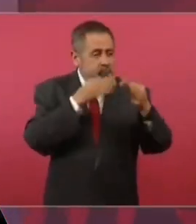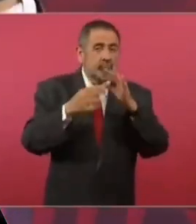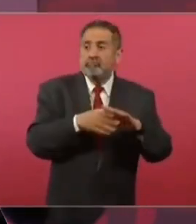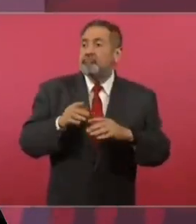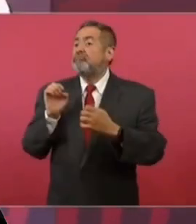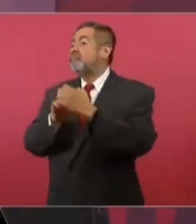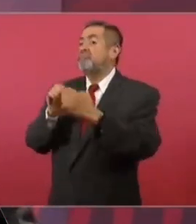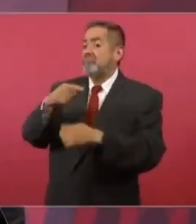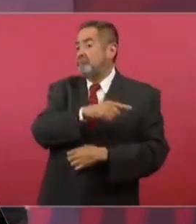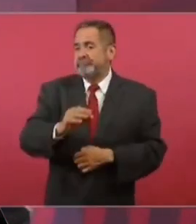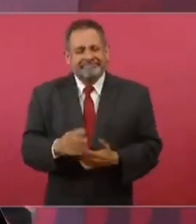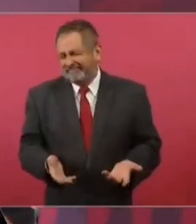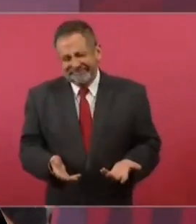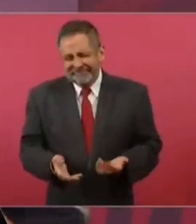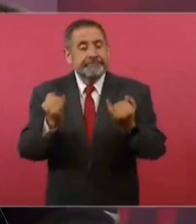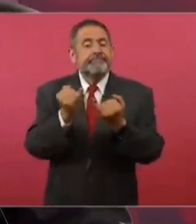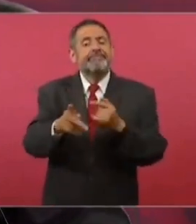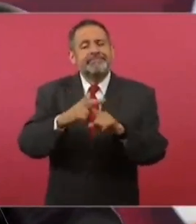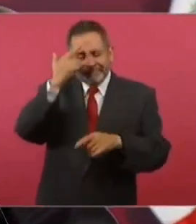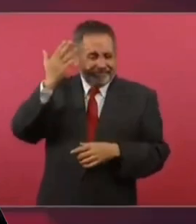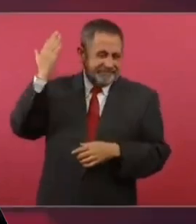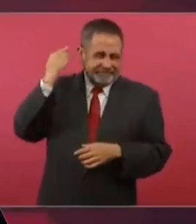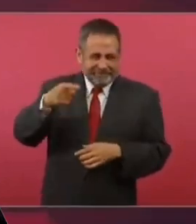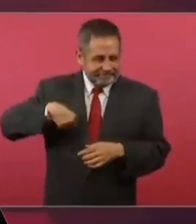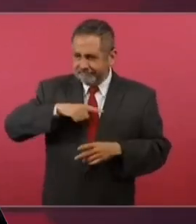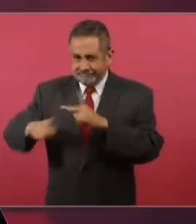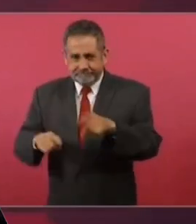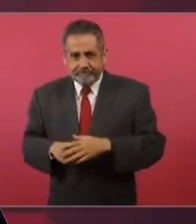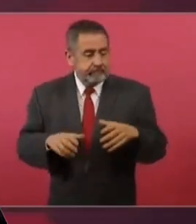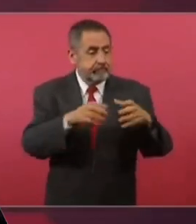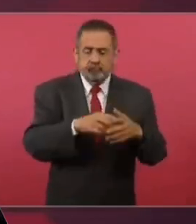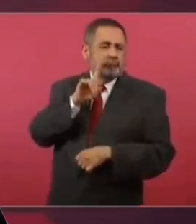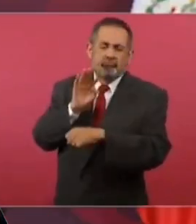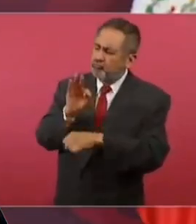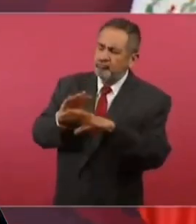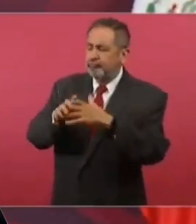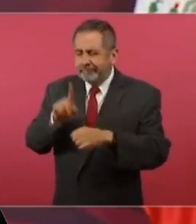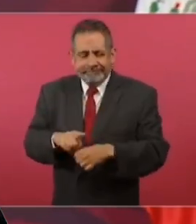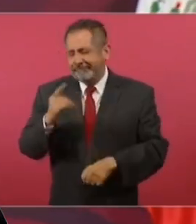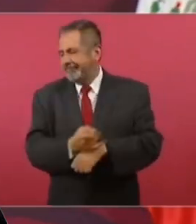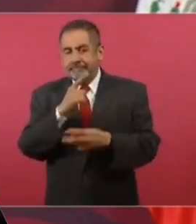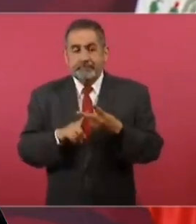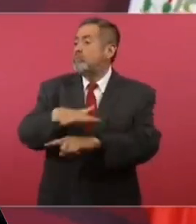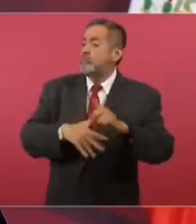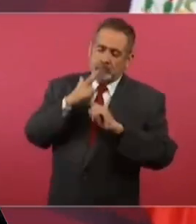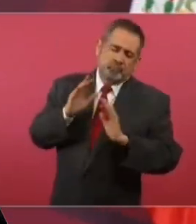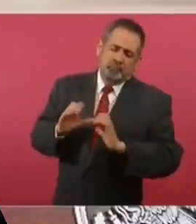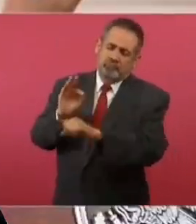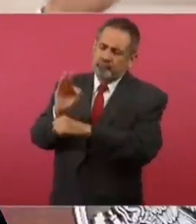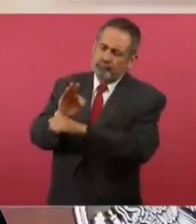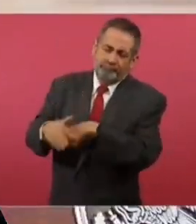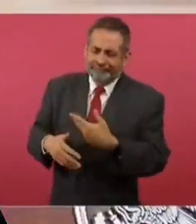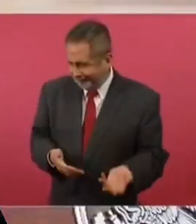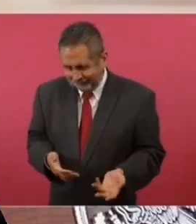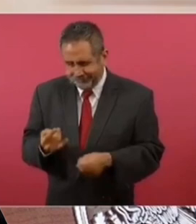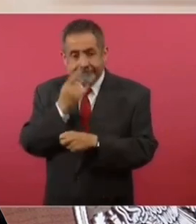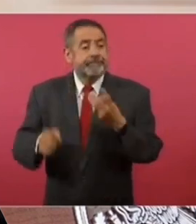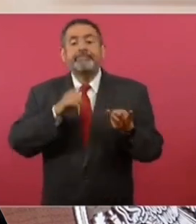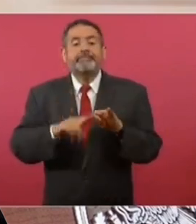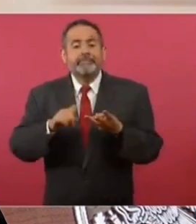¿Se acuerdan cómo cuando iniciamos se convirtieron en feministas? Luego, pseudoambientalistas. Ahora ya,